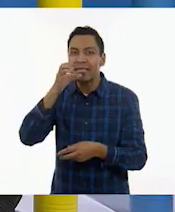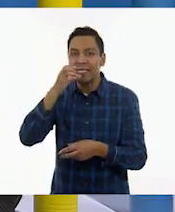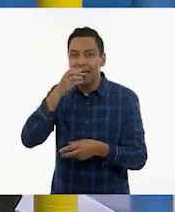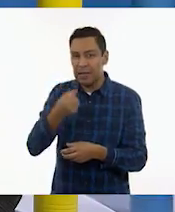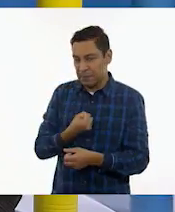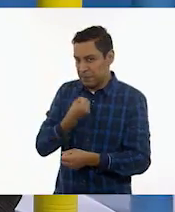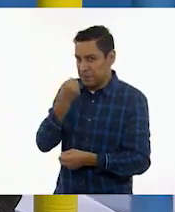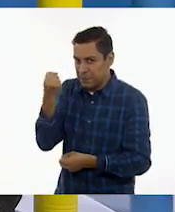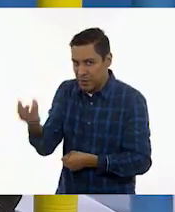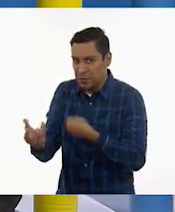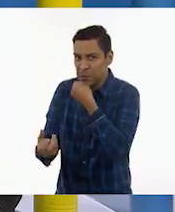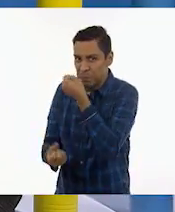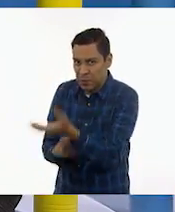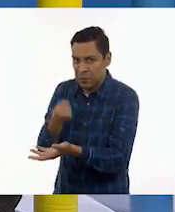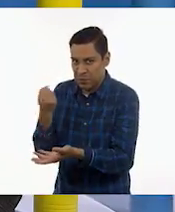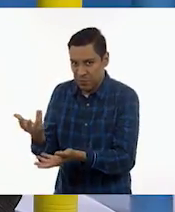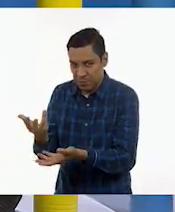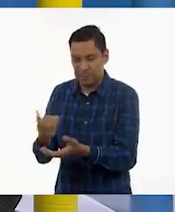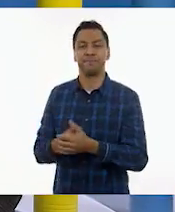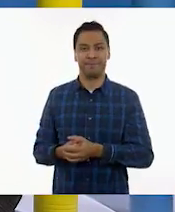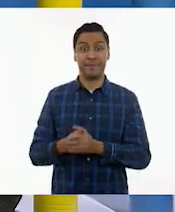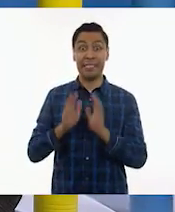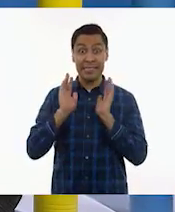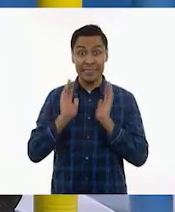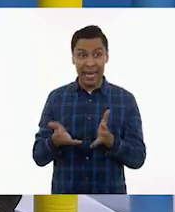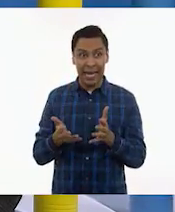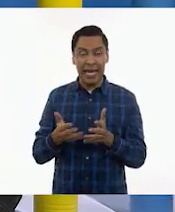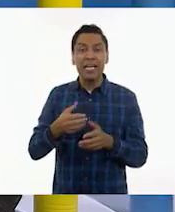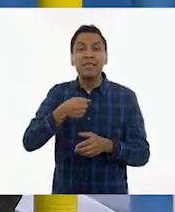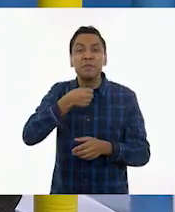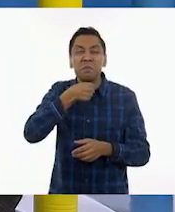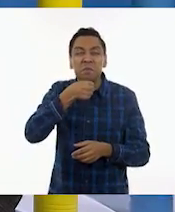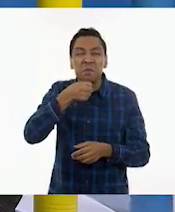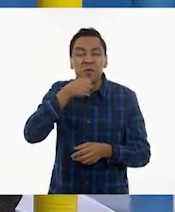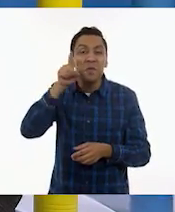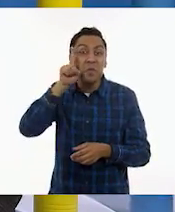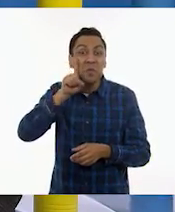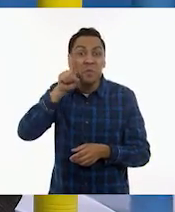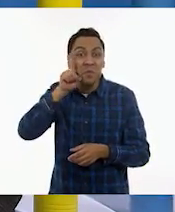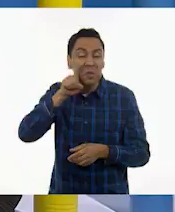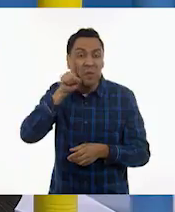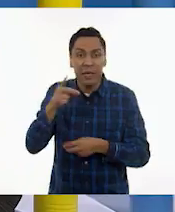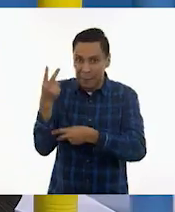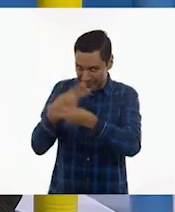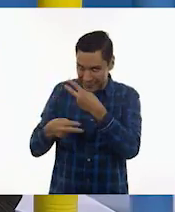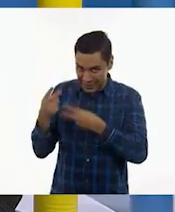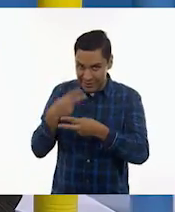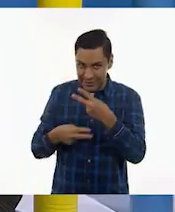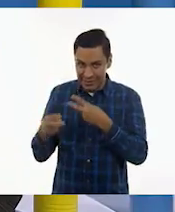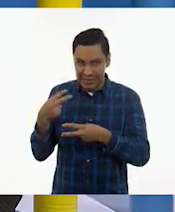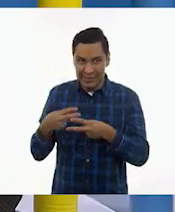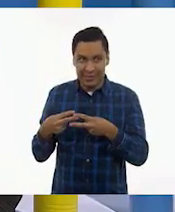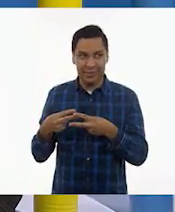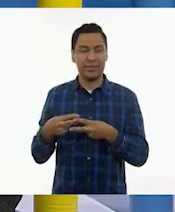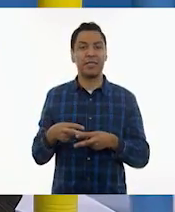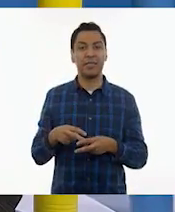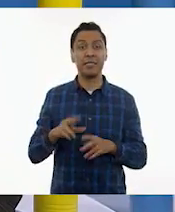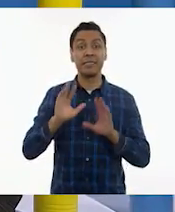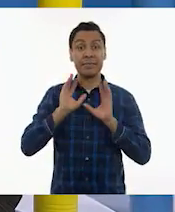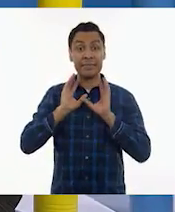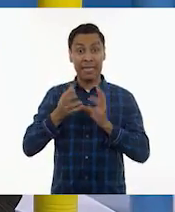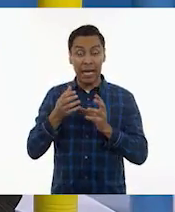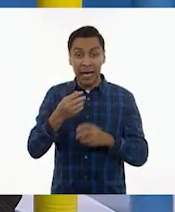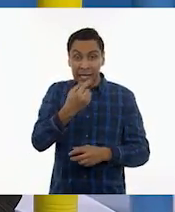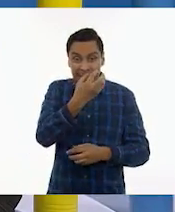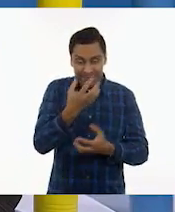Entonces, bueno, ya tenemos, vamos a hacer a la vieja Ixmucané. A ver, ahora sí ya tenemos a nuestros ojitos. Ya tenemos